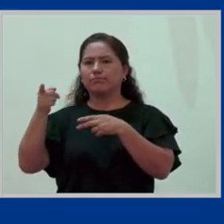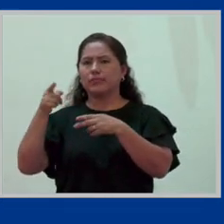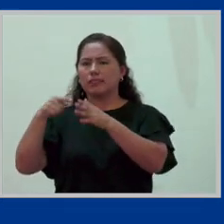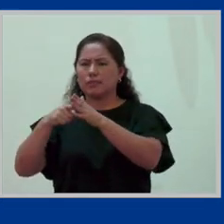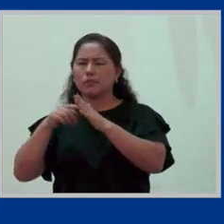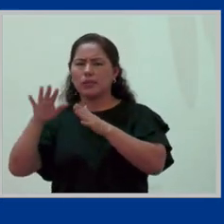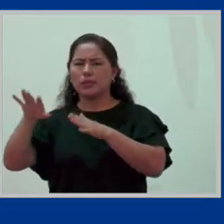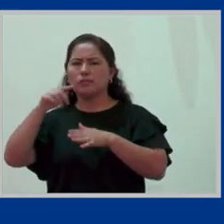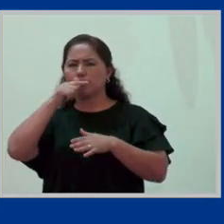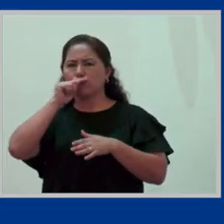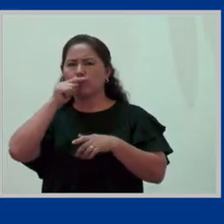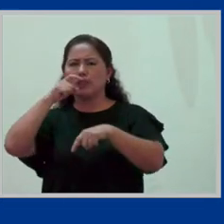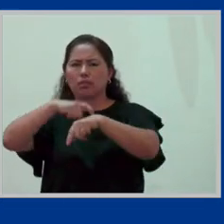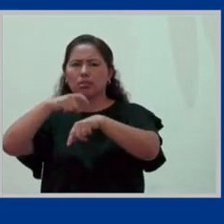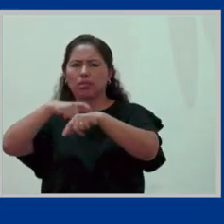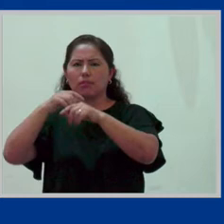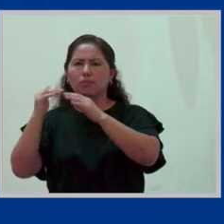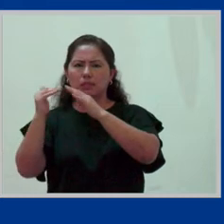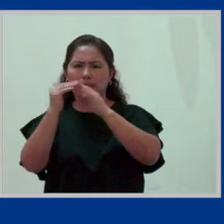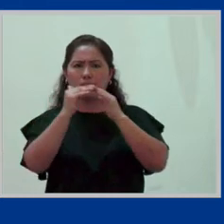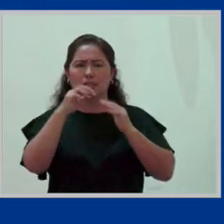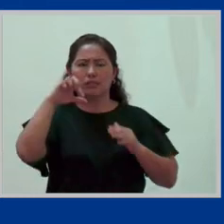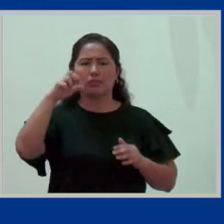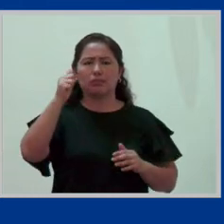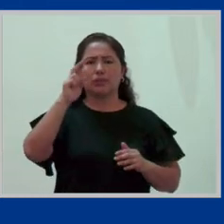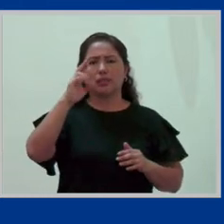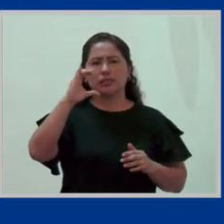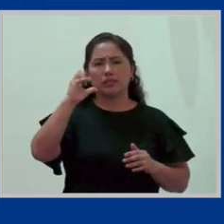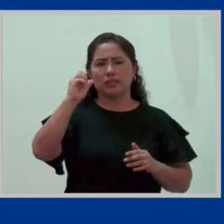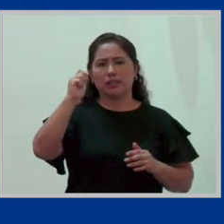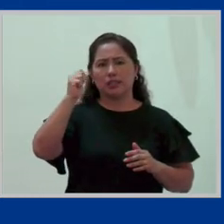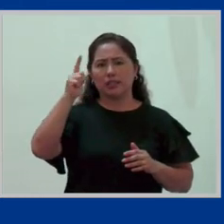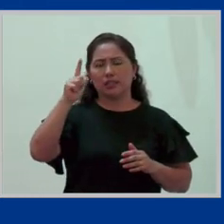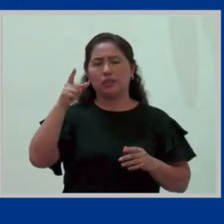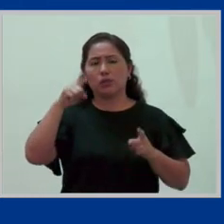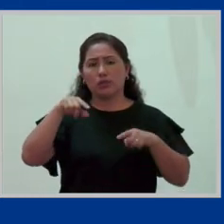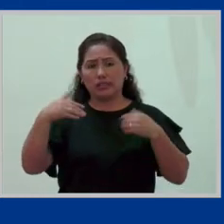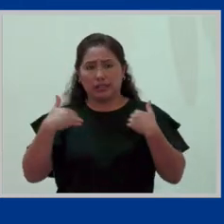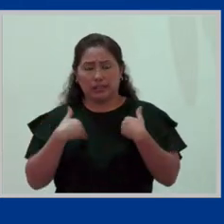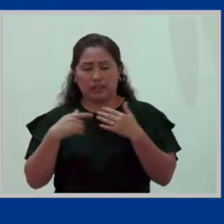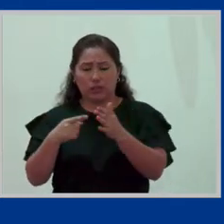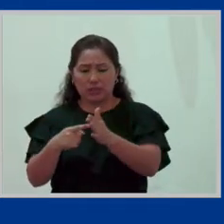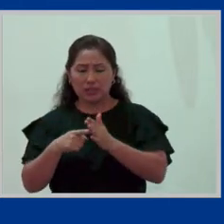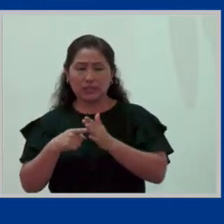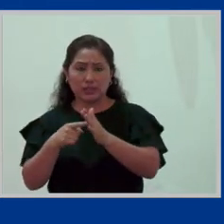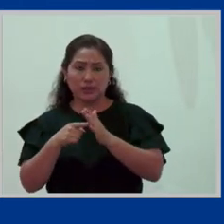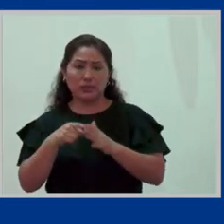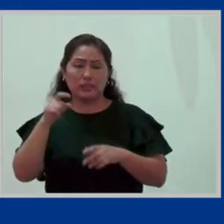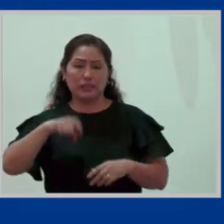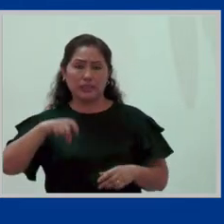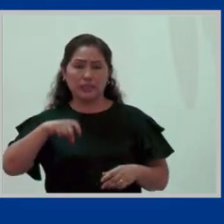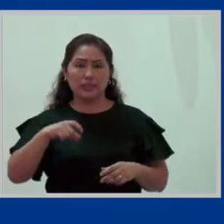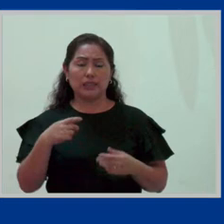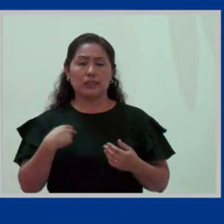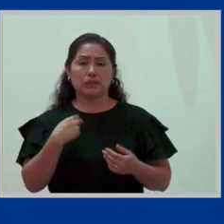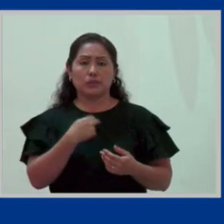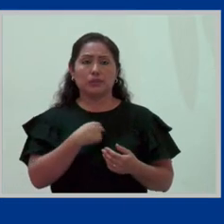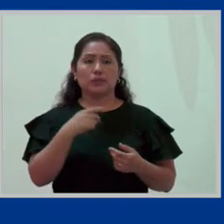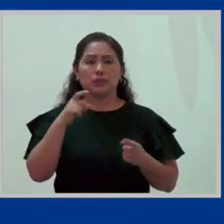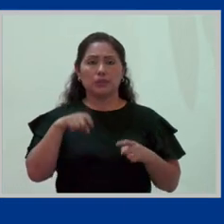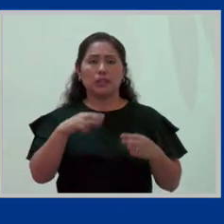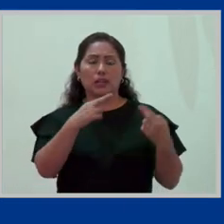parcial. Y es que, claro, cuando tienes las obligaciones necesarias, digamos, las